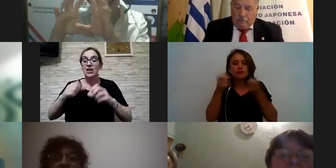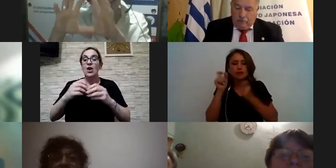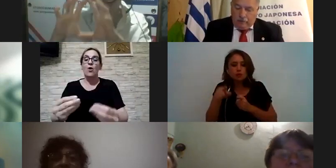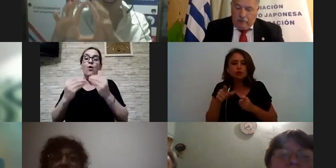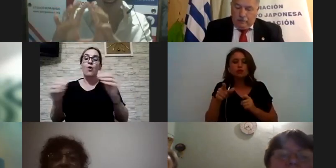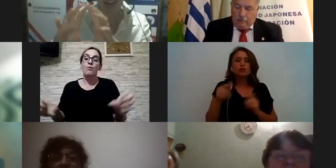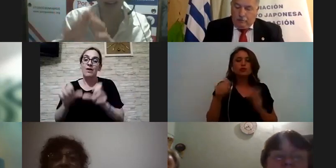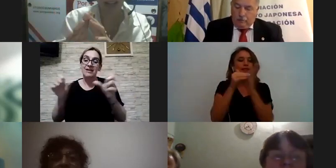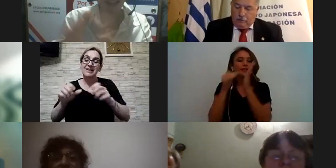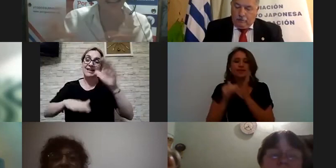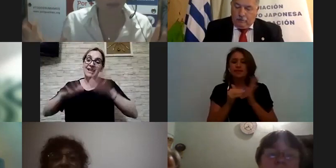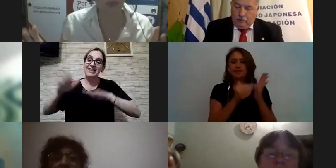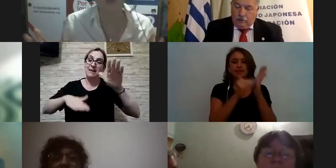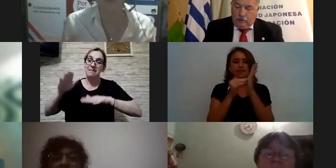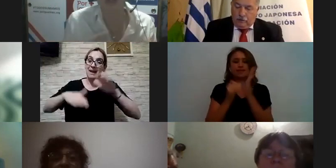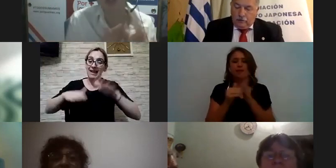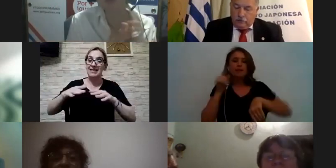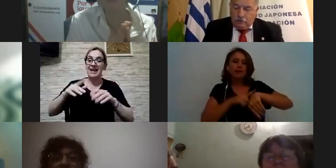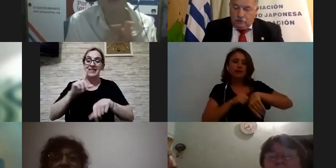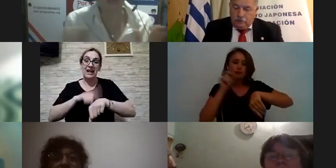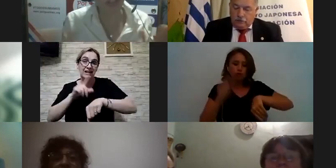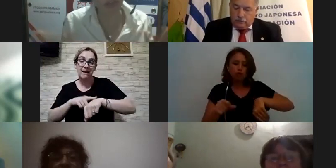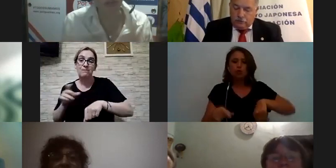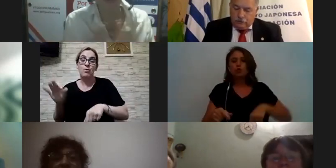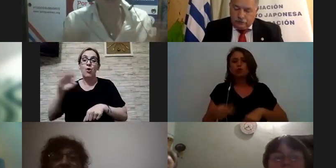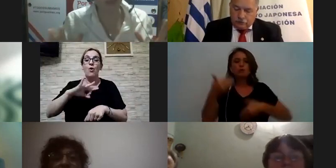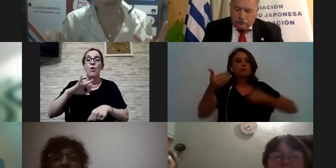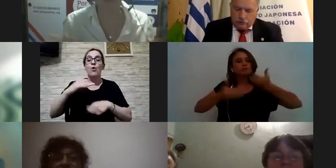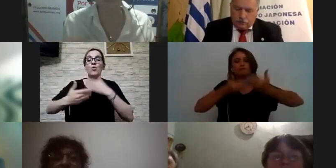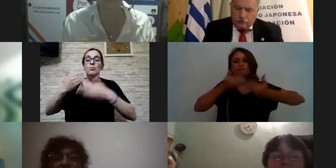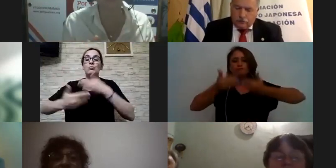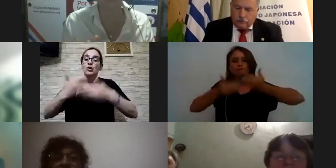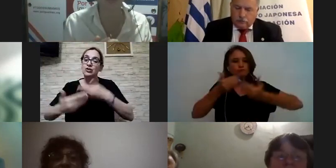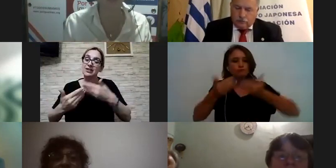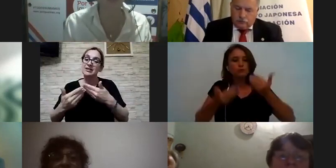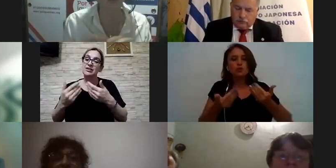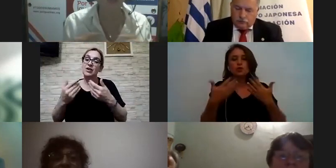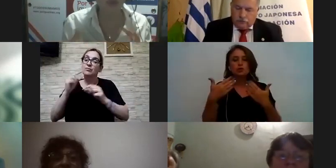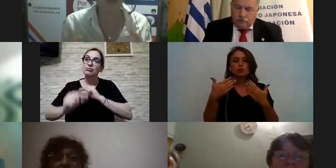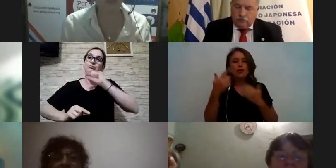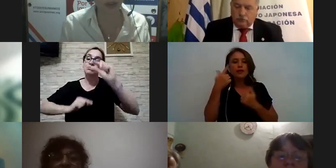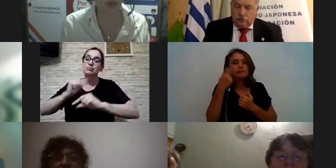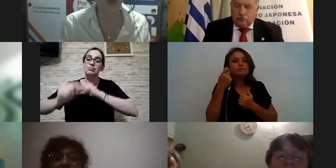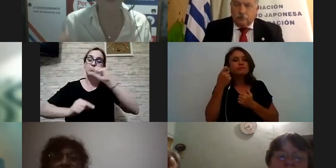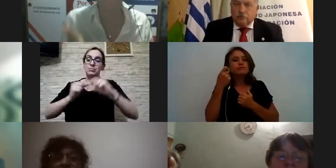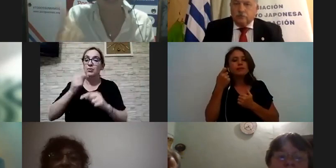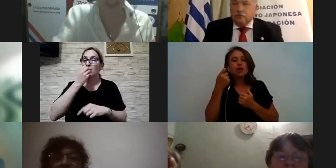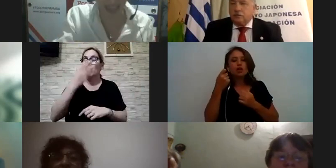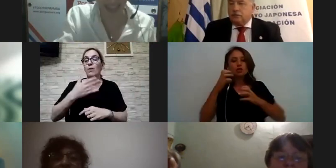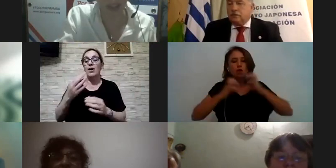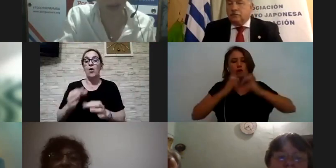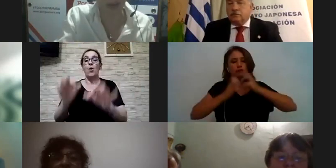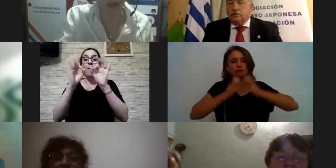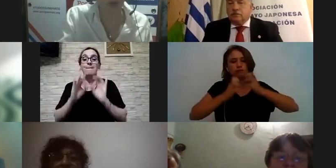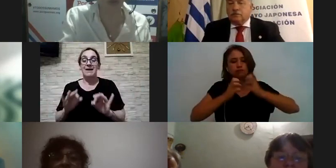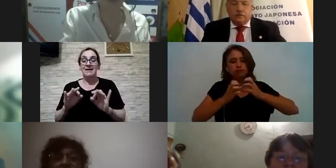depende el tiempo es todo un proceso esos son pasos que permiten hacer un diagnóstico muy completo para llevar